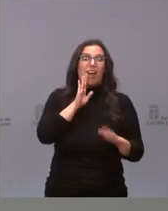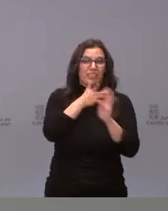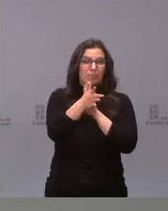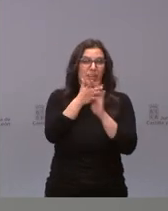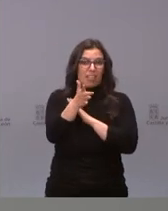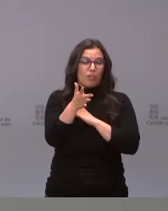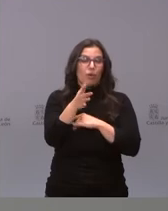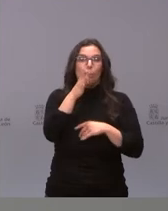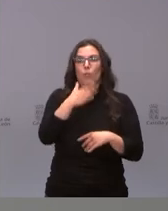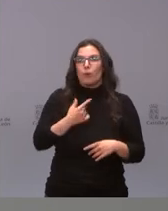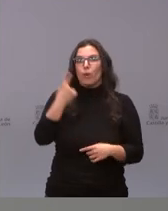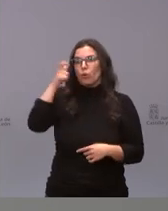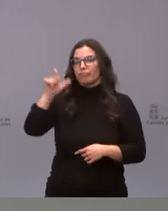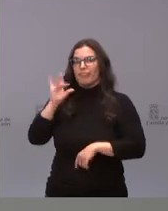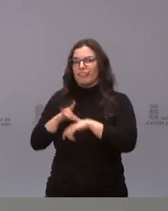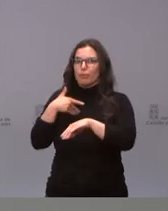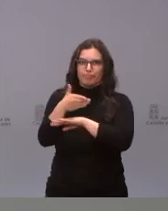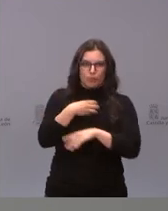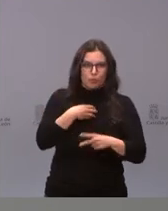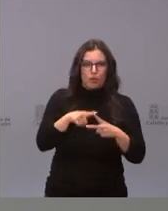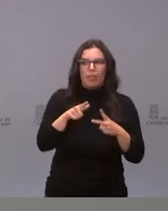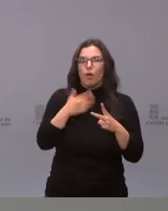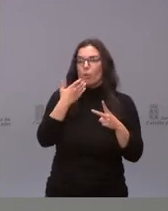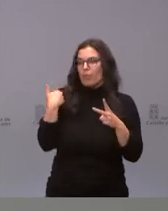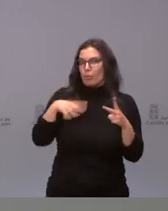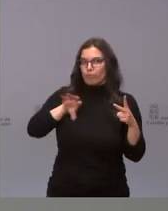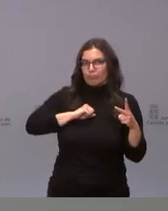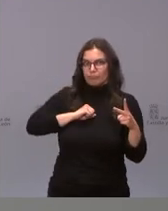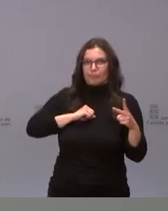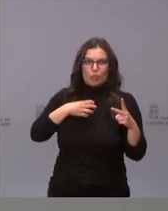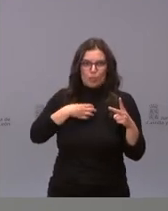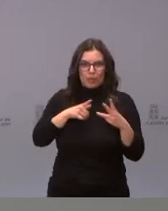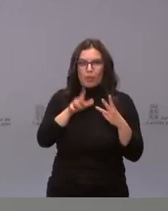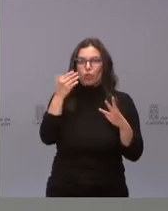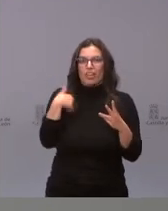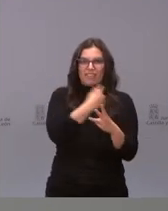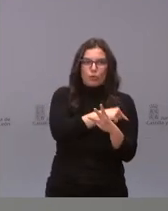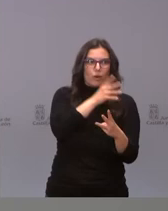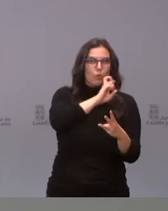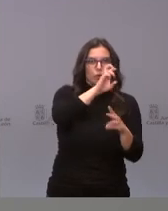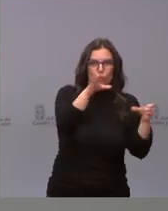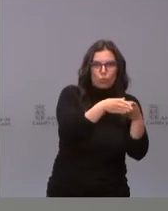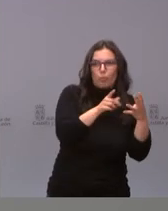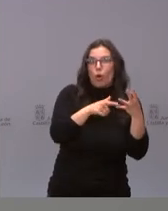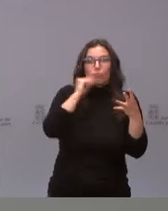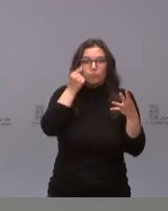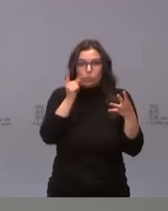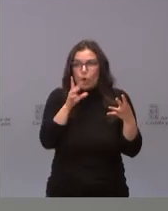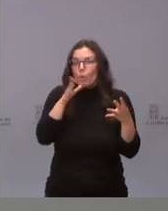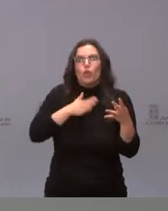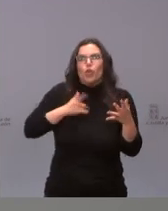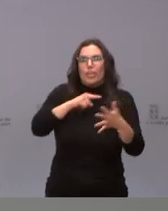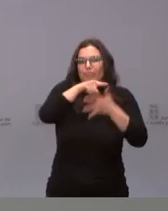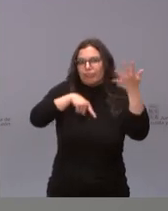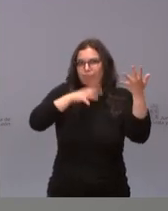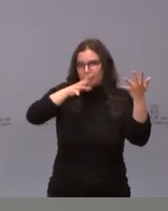porque una persona está enferma y no puede acudir, porque acaba de tener el coronavirus, porque ya se le ha vacunado, porque simplemente no se ha enterado, porque no quiere ir. Es decir,